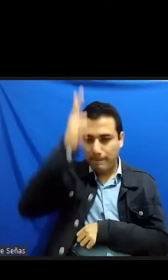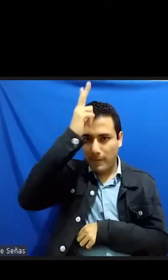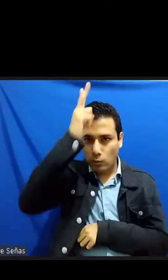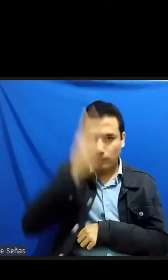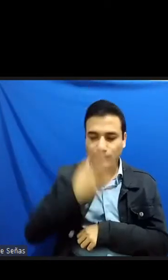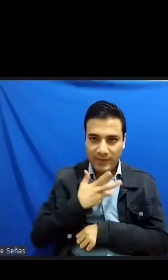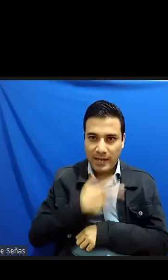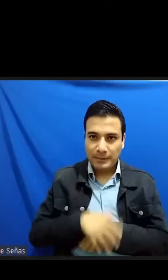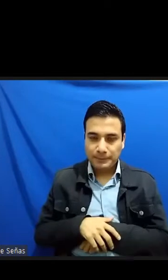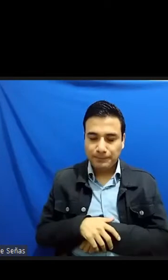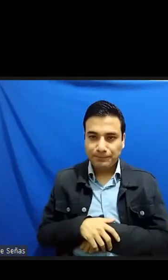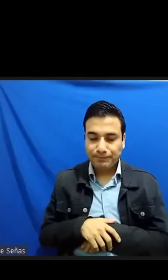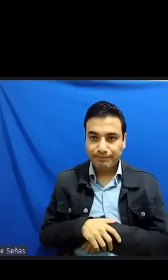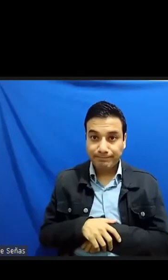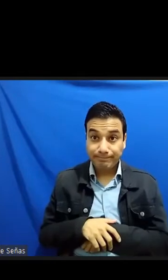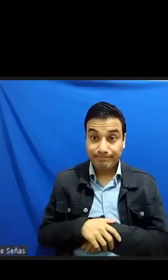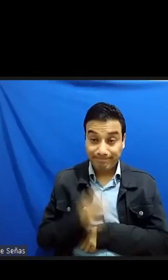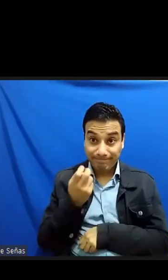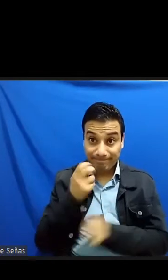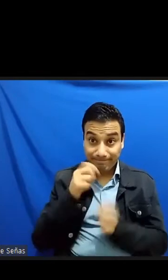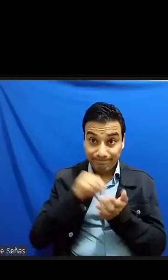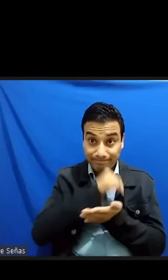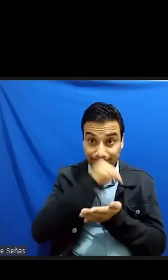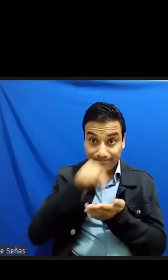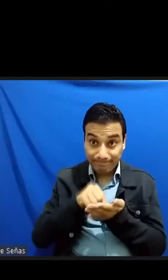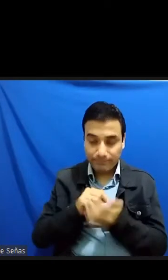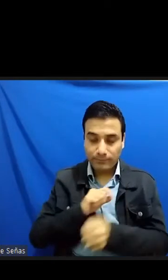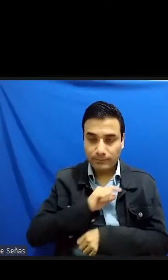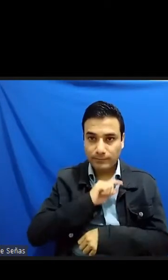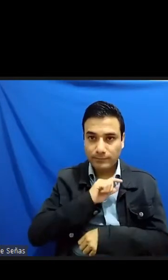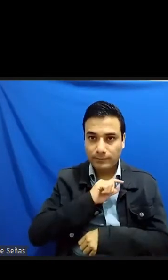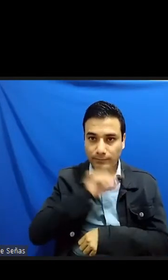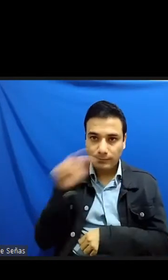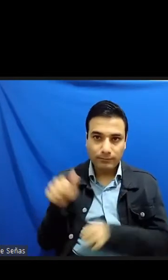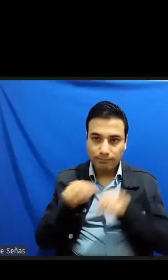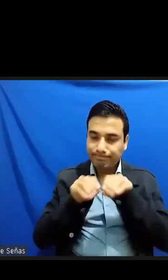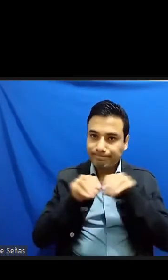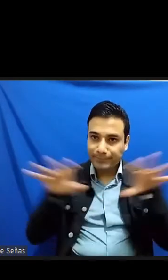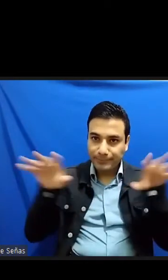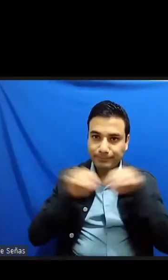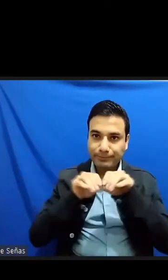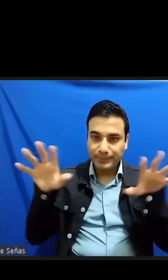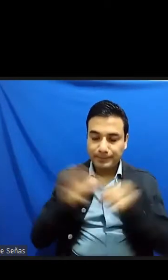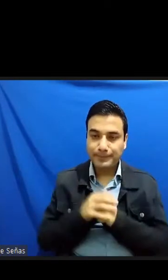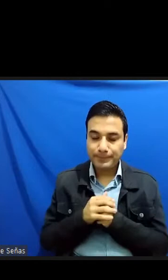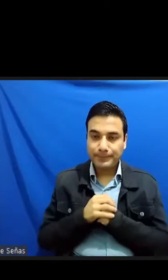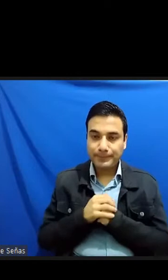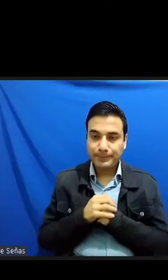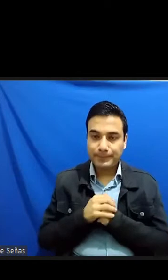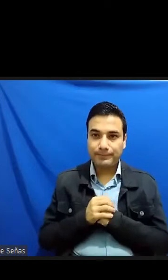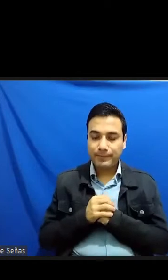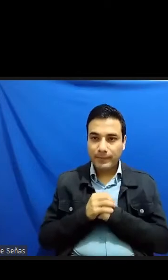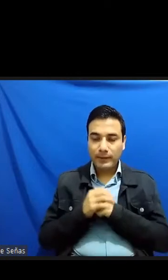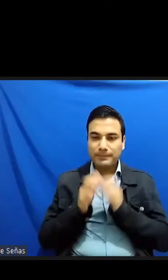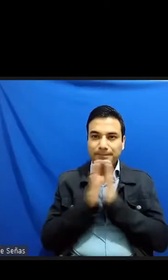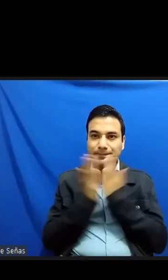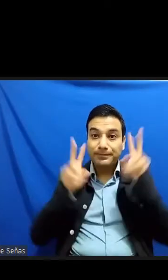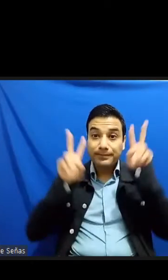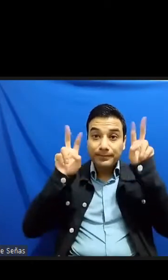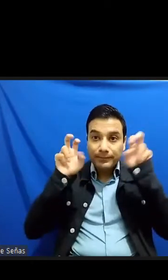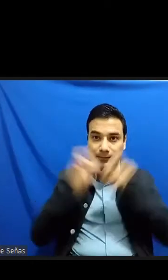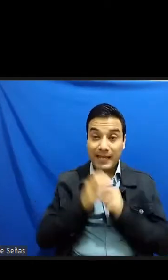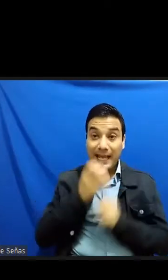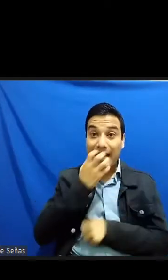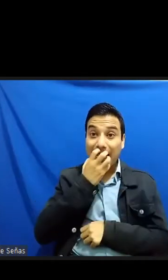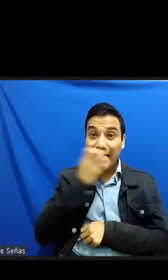uno de esos lugares surgieron los ejemplares principalmente los del grito mudo con los que cuenta el